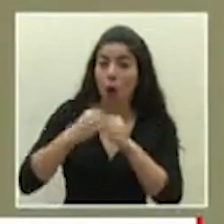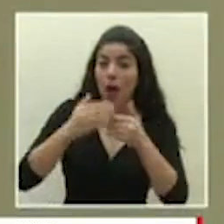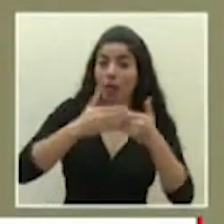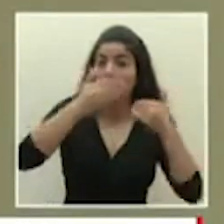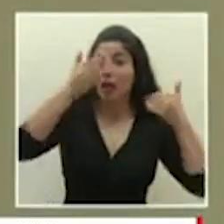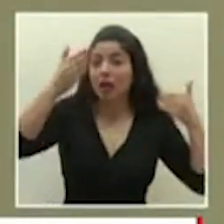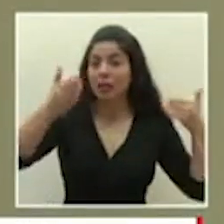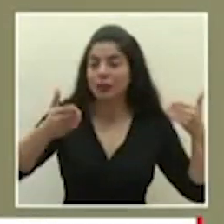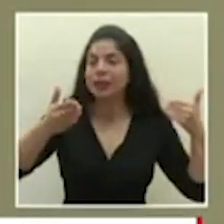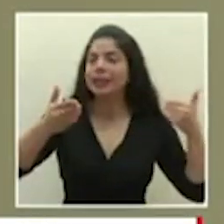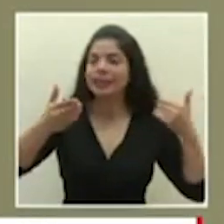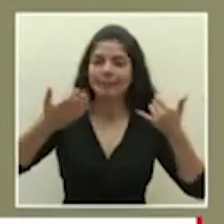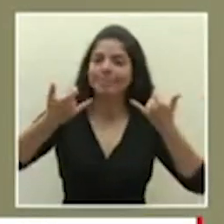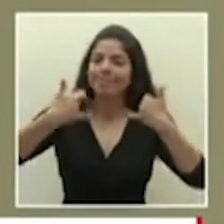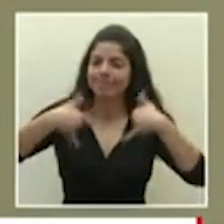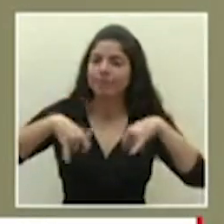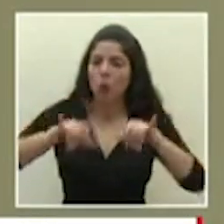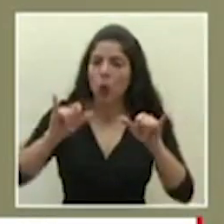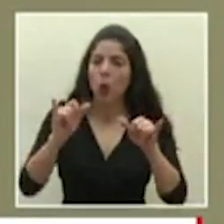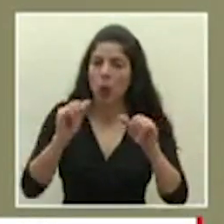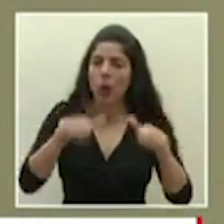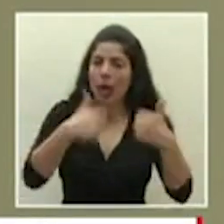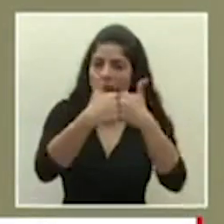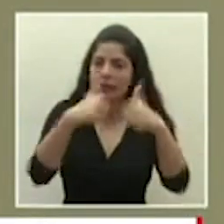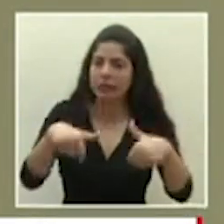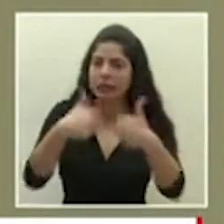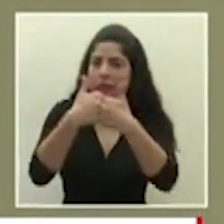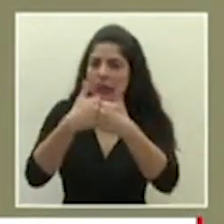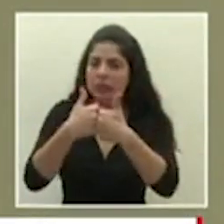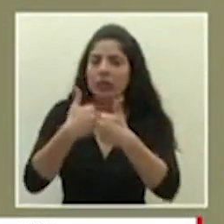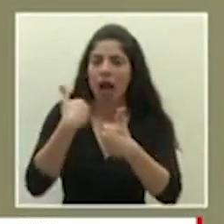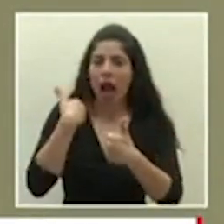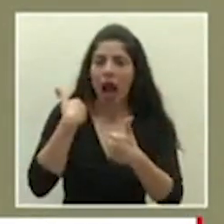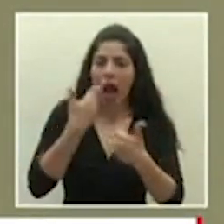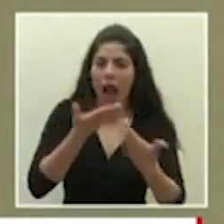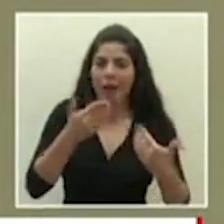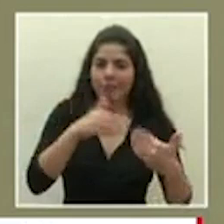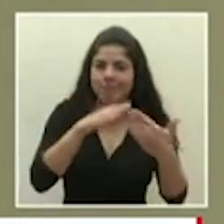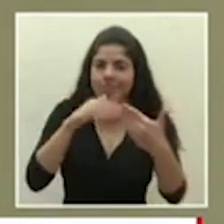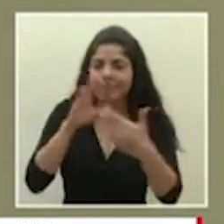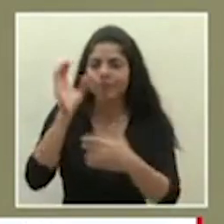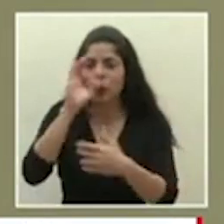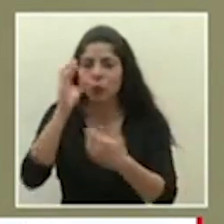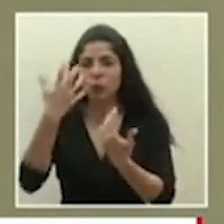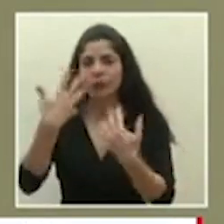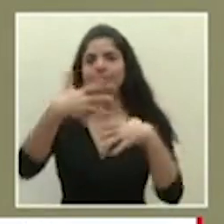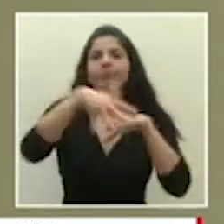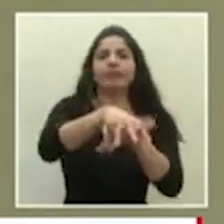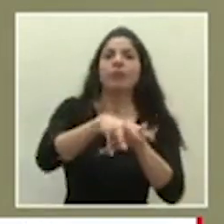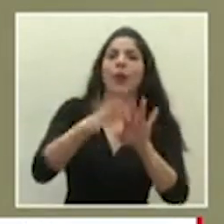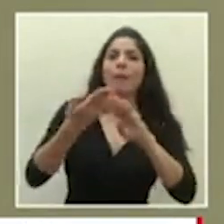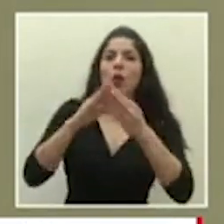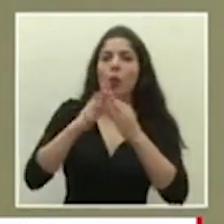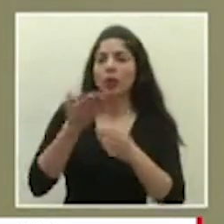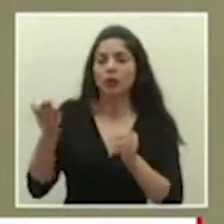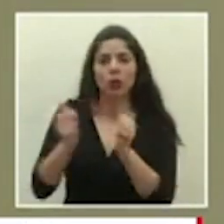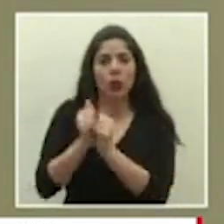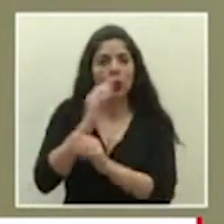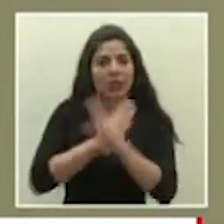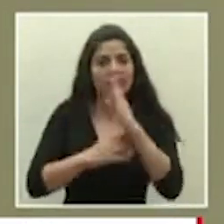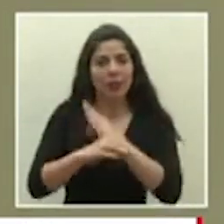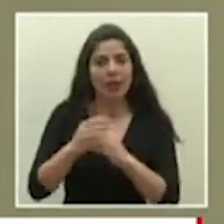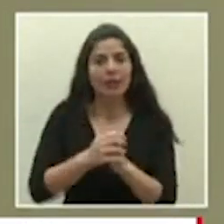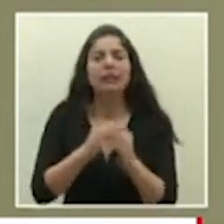todavía nos quedan muchos retos y desafíos para la inclusión de la población con discapacidad